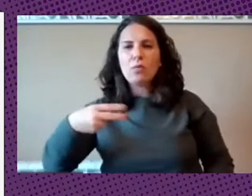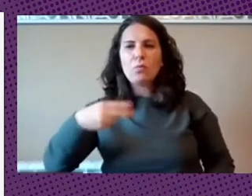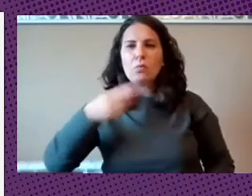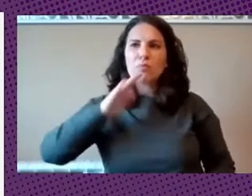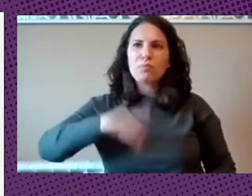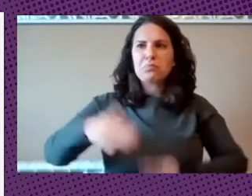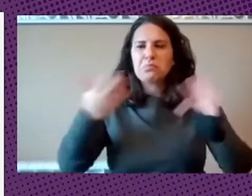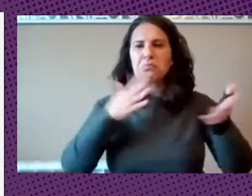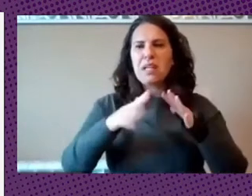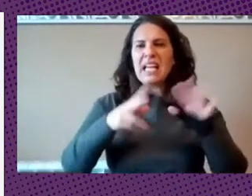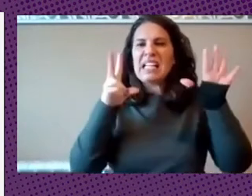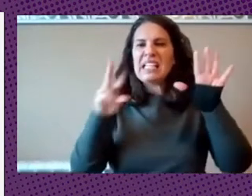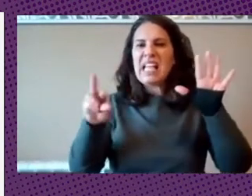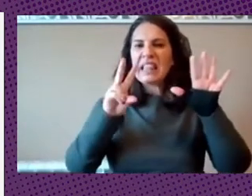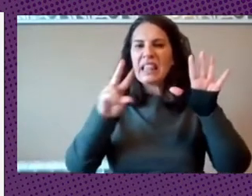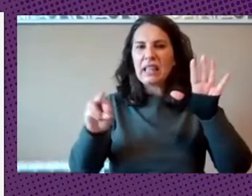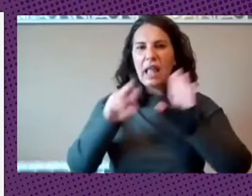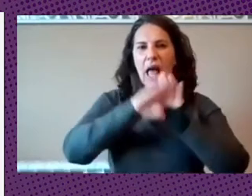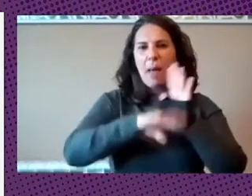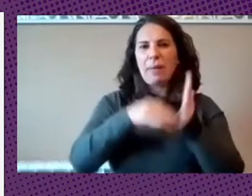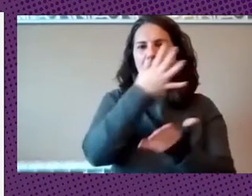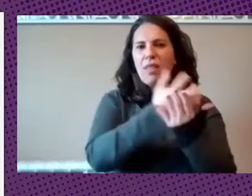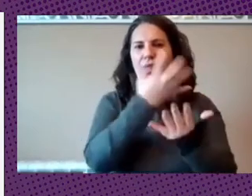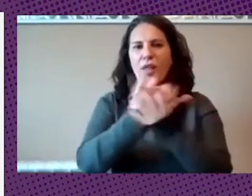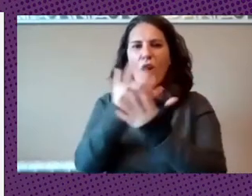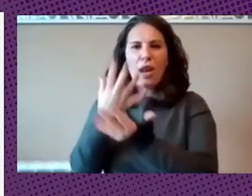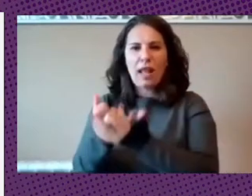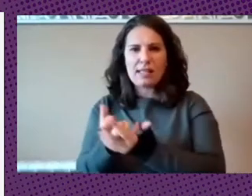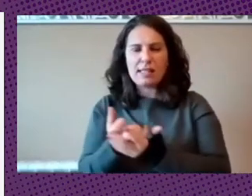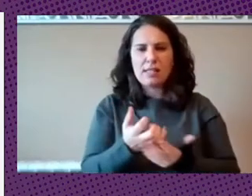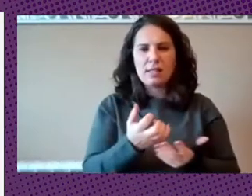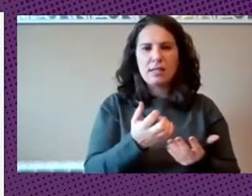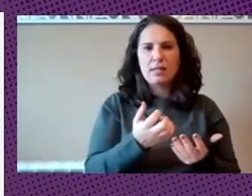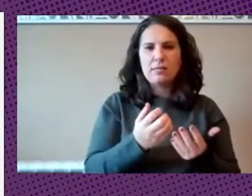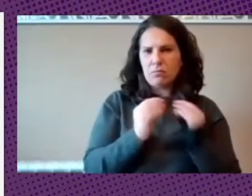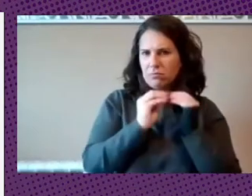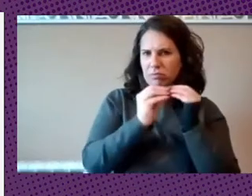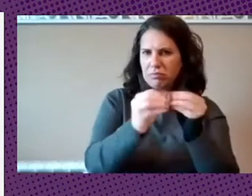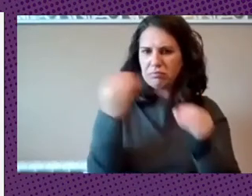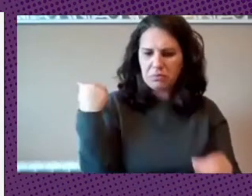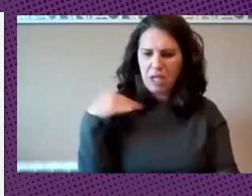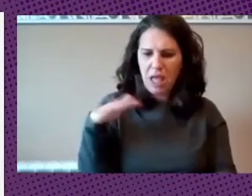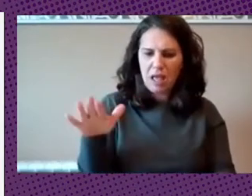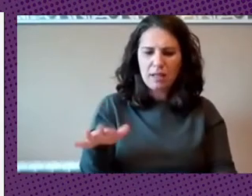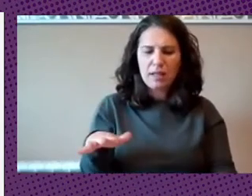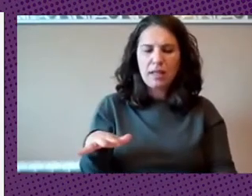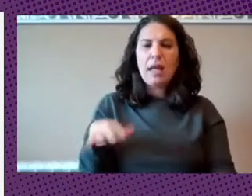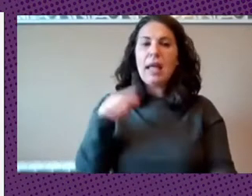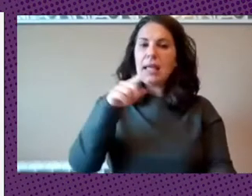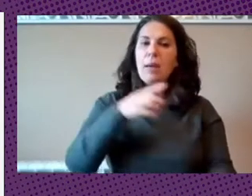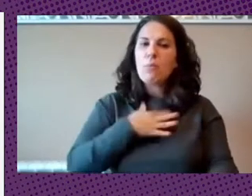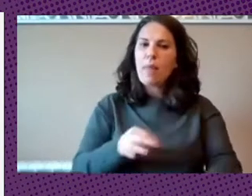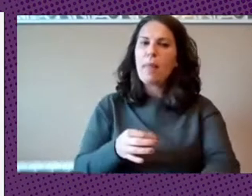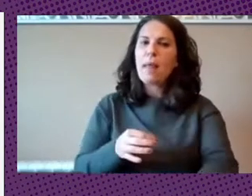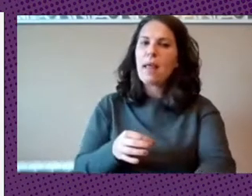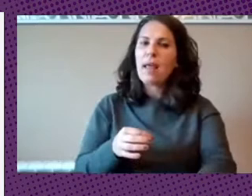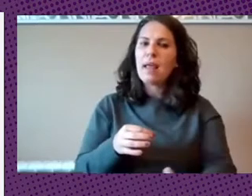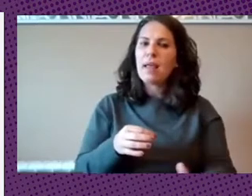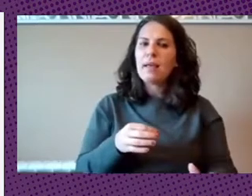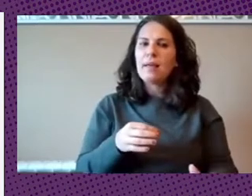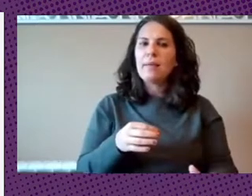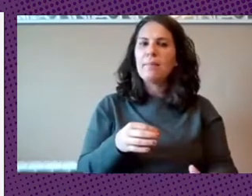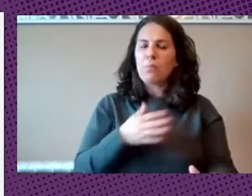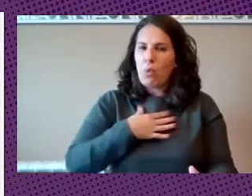aplicaciones ahí desarrolladas y que obviamente pudieron ser viables pero